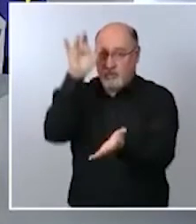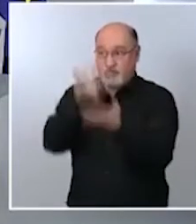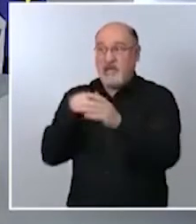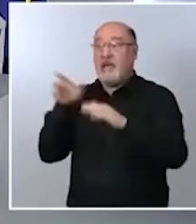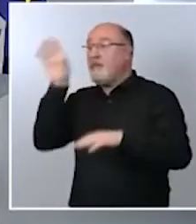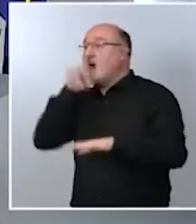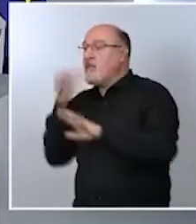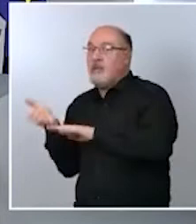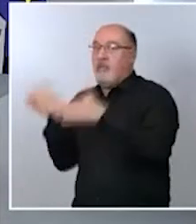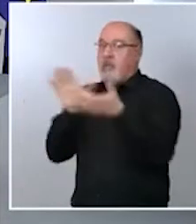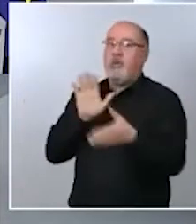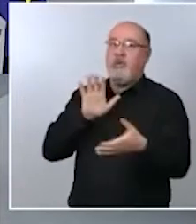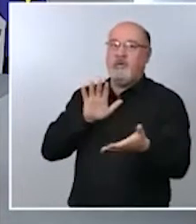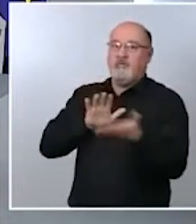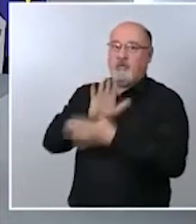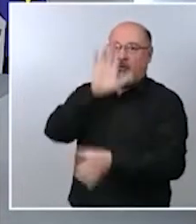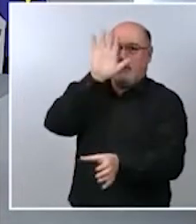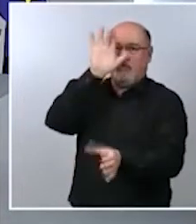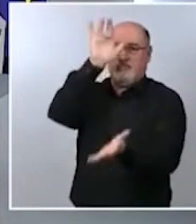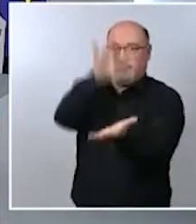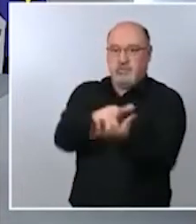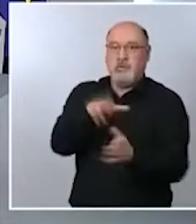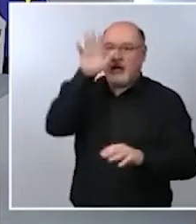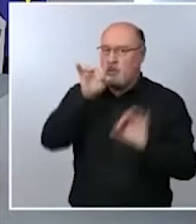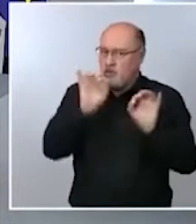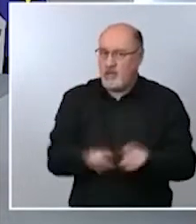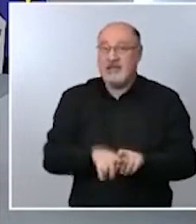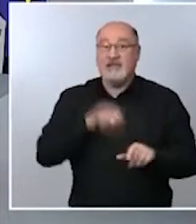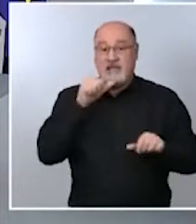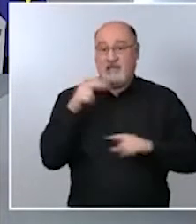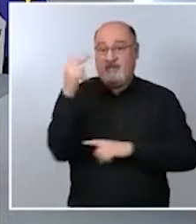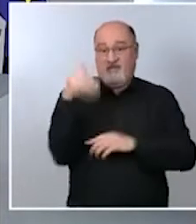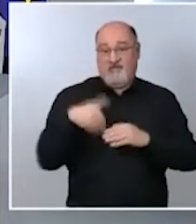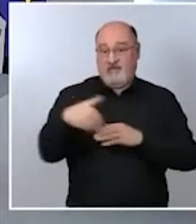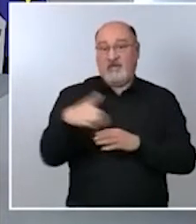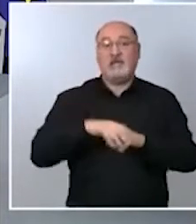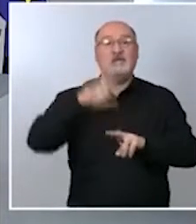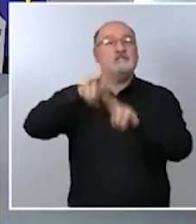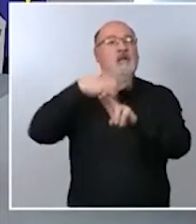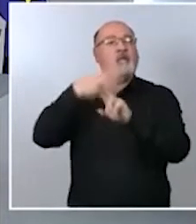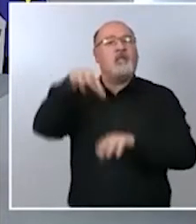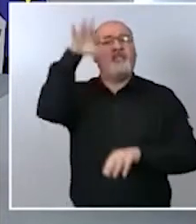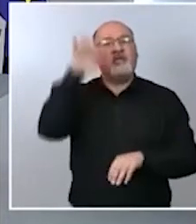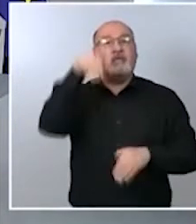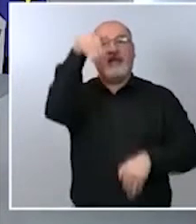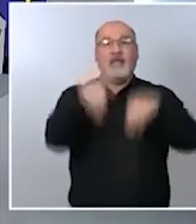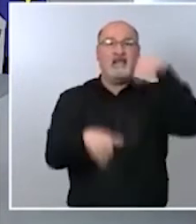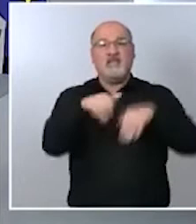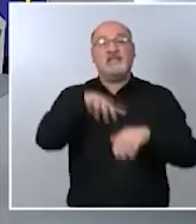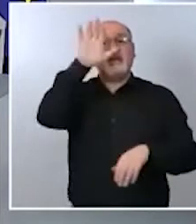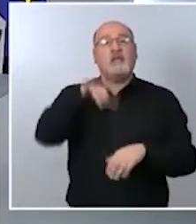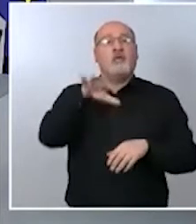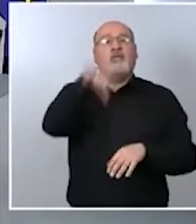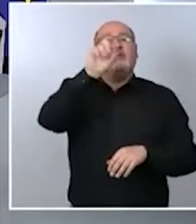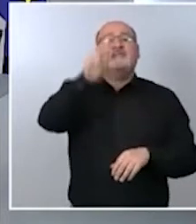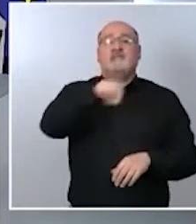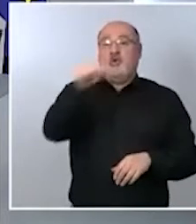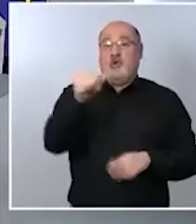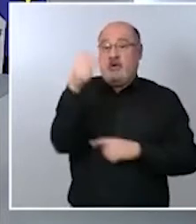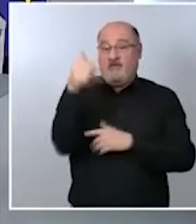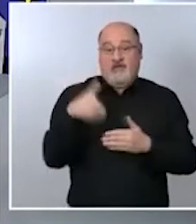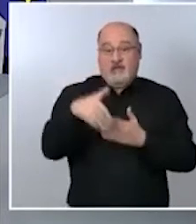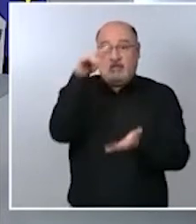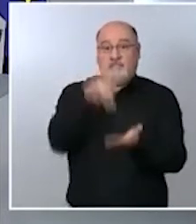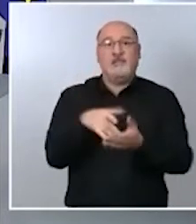viernes la Generalitat decidirá si se celebran o no las elecciones en Cataluña dada la experiencia